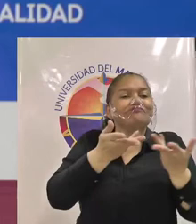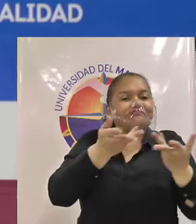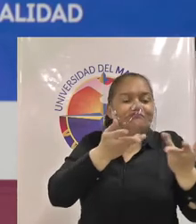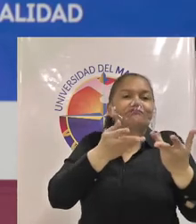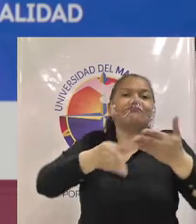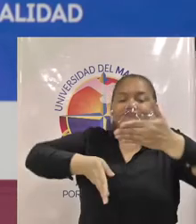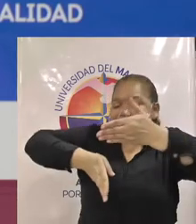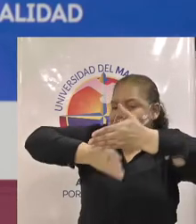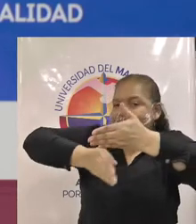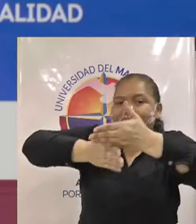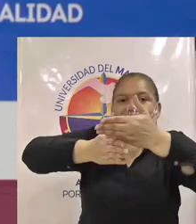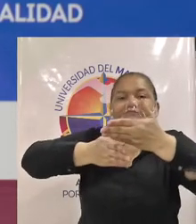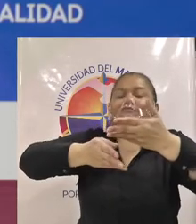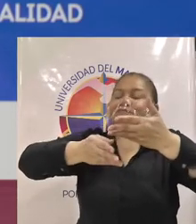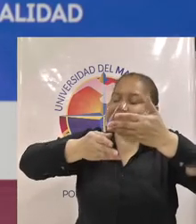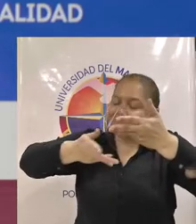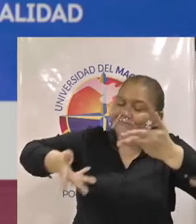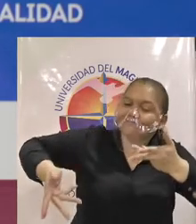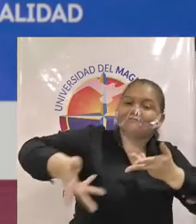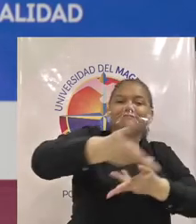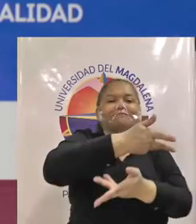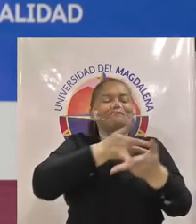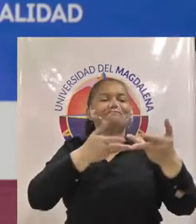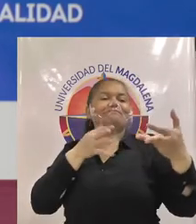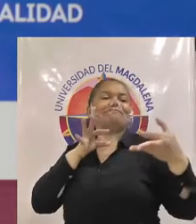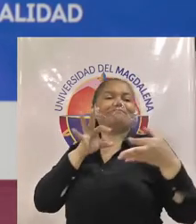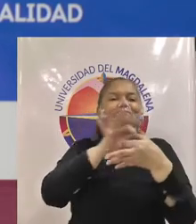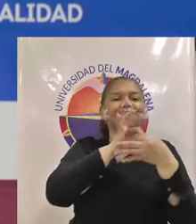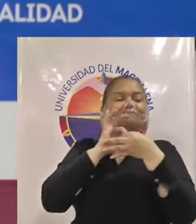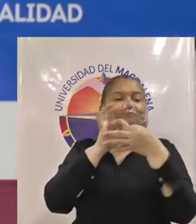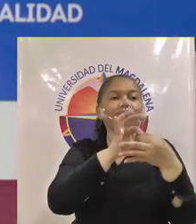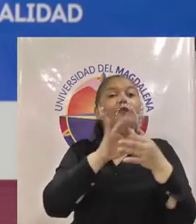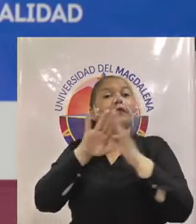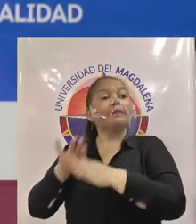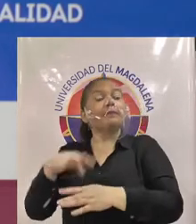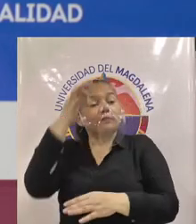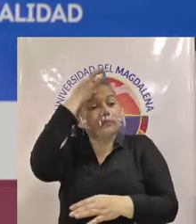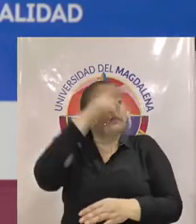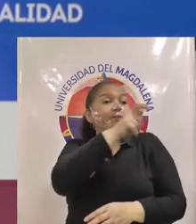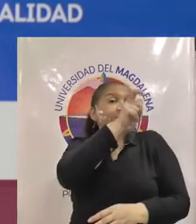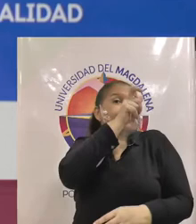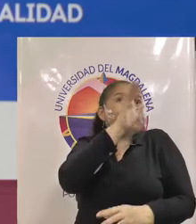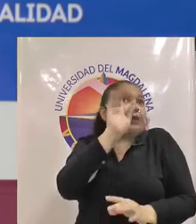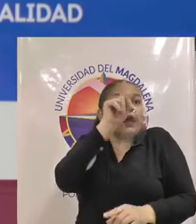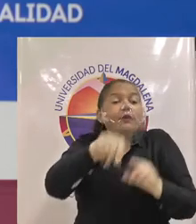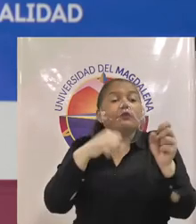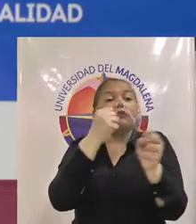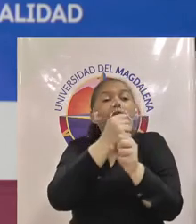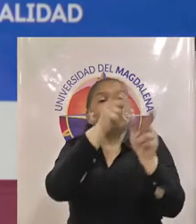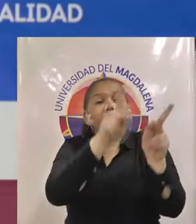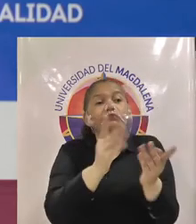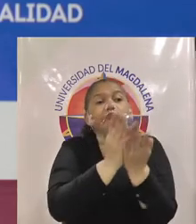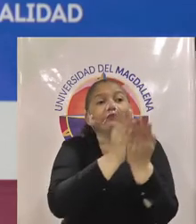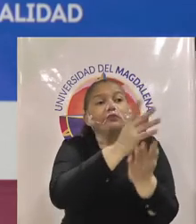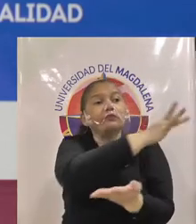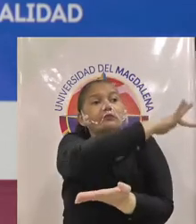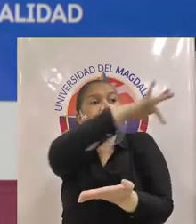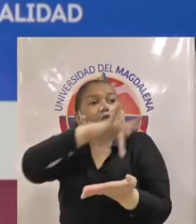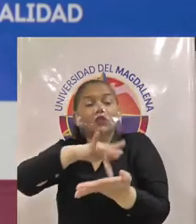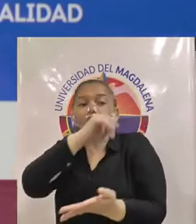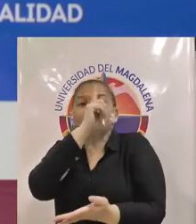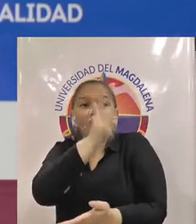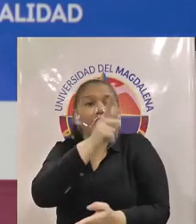para favorecer esas relaciones estudiantes que trabajan y no pueden venir listo puede estar en la clase pero no tiene que venir